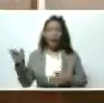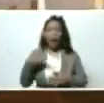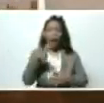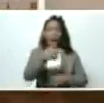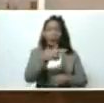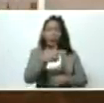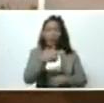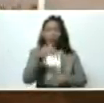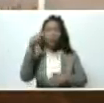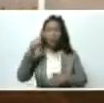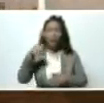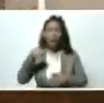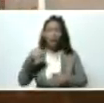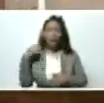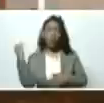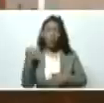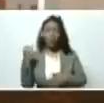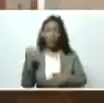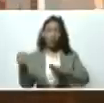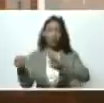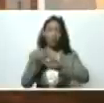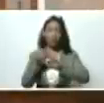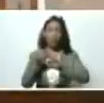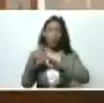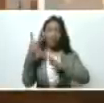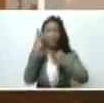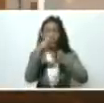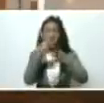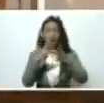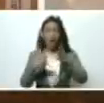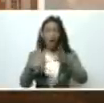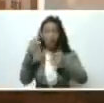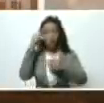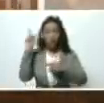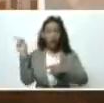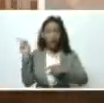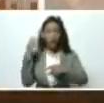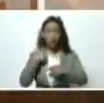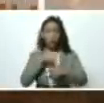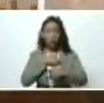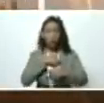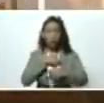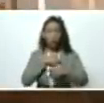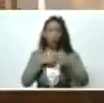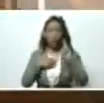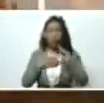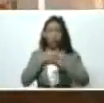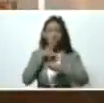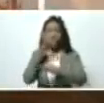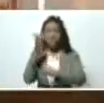afectadas, desde hace varios días, nosotros habíamos